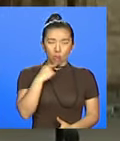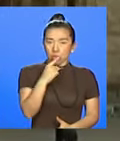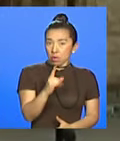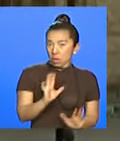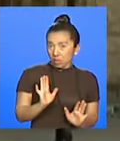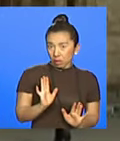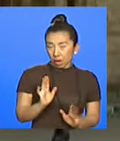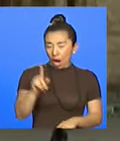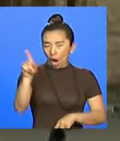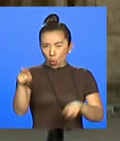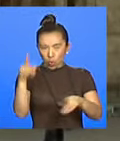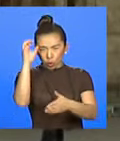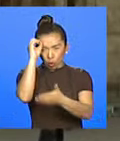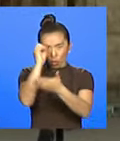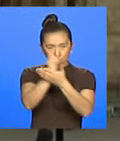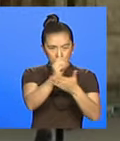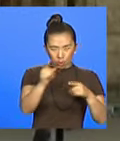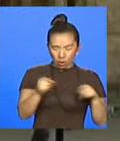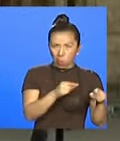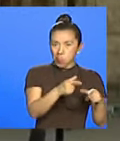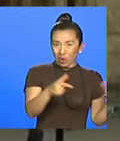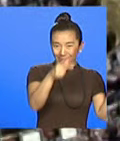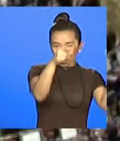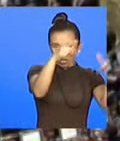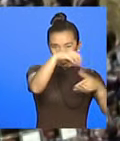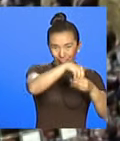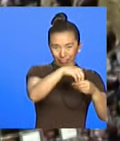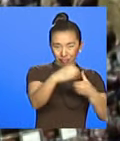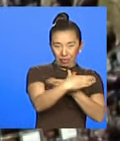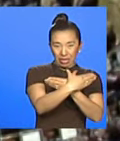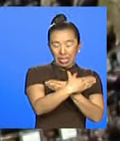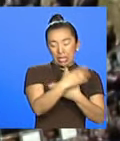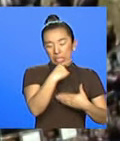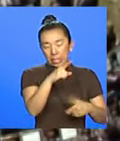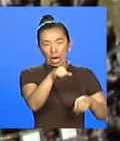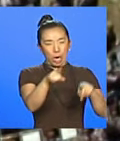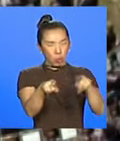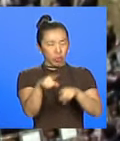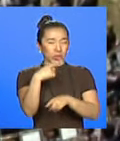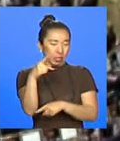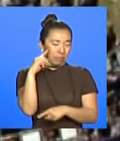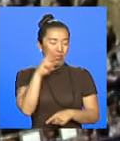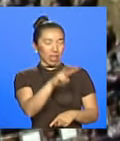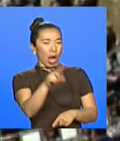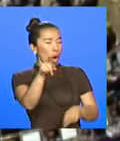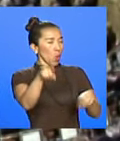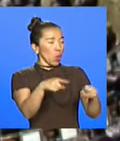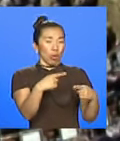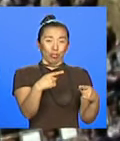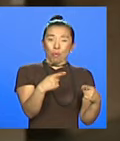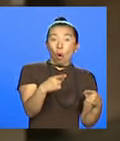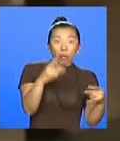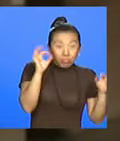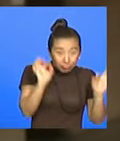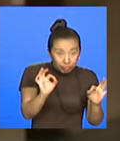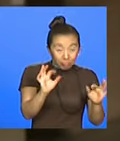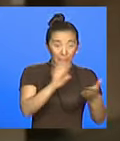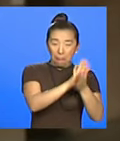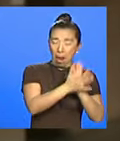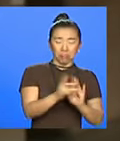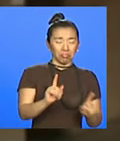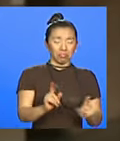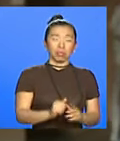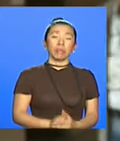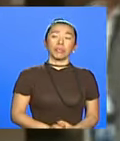posiciones de quienes conforman el actual Congreso de la República muestran que esta entidad no está preparada para construir la paz. El Congreso